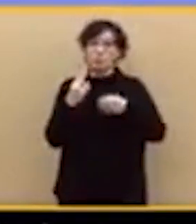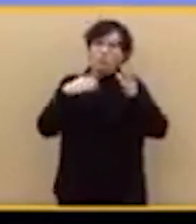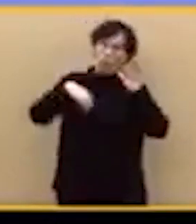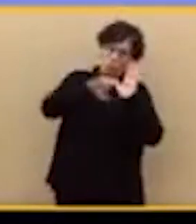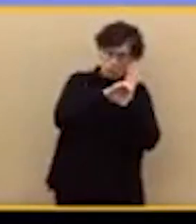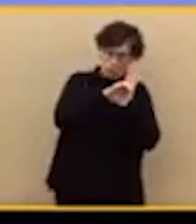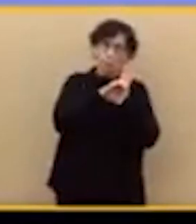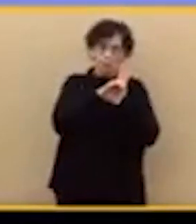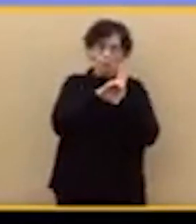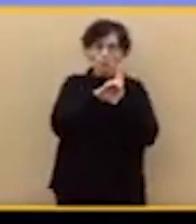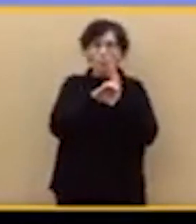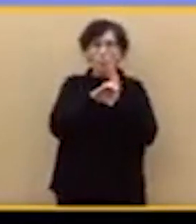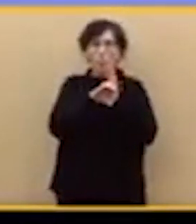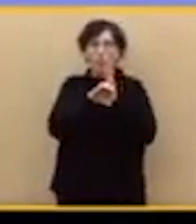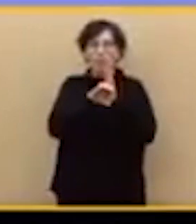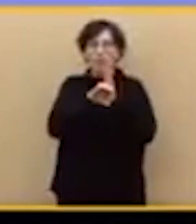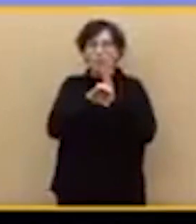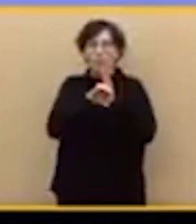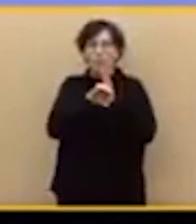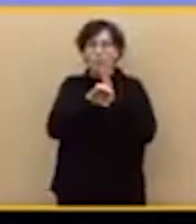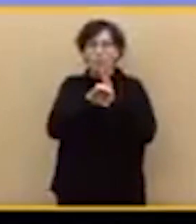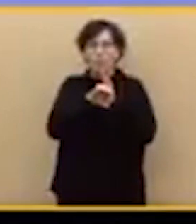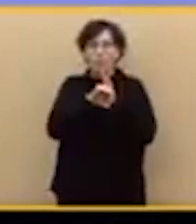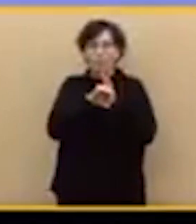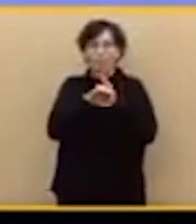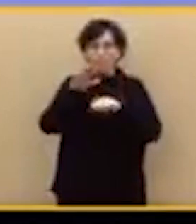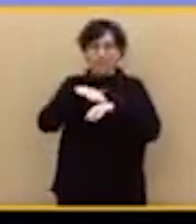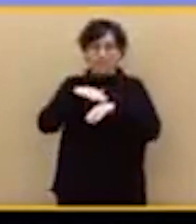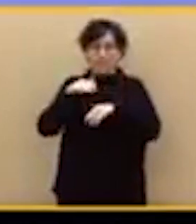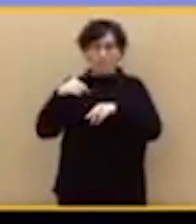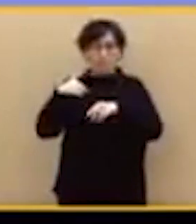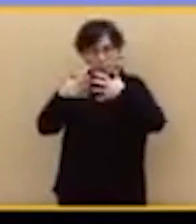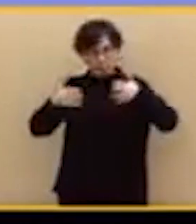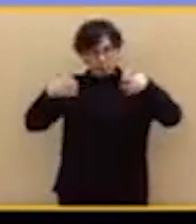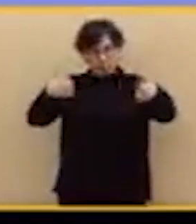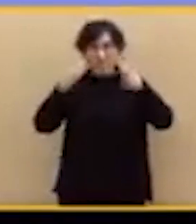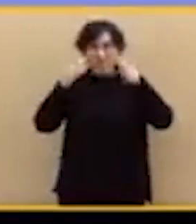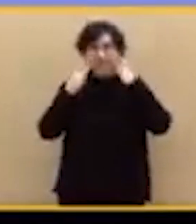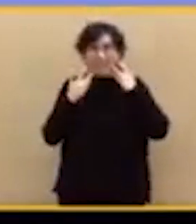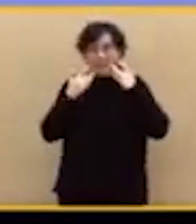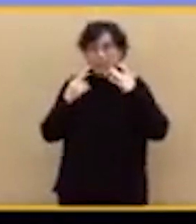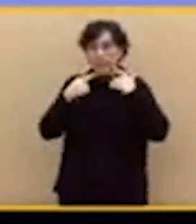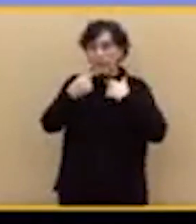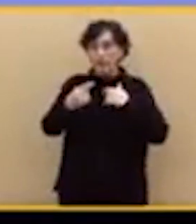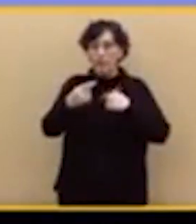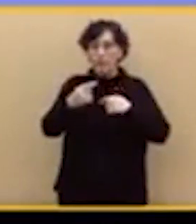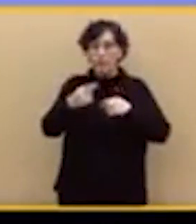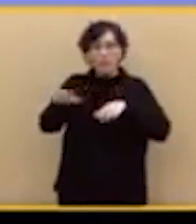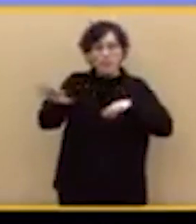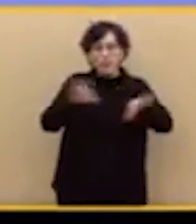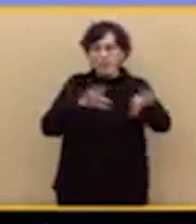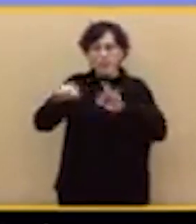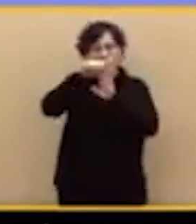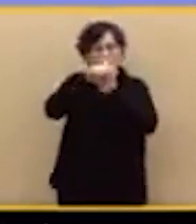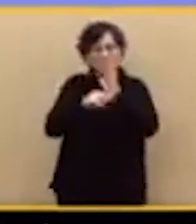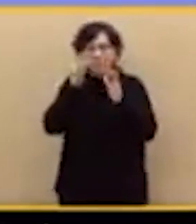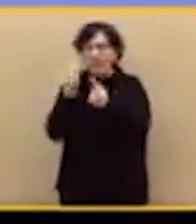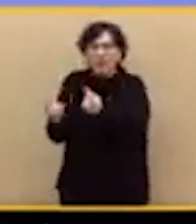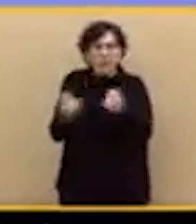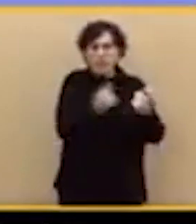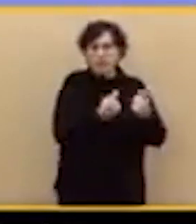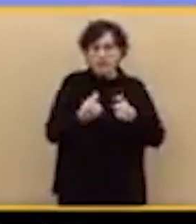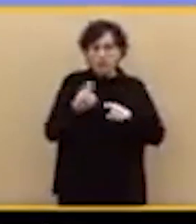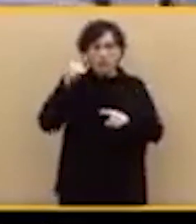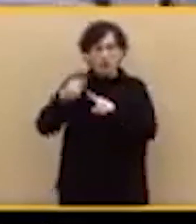para que se tomaran, y cito textualmente, todas las medidas necesarias para mantener el